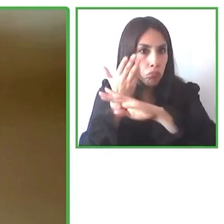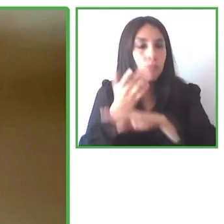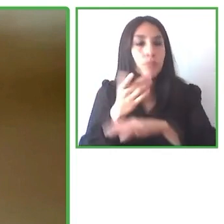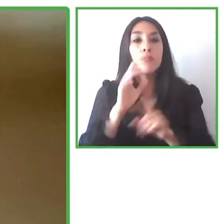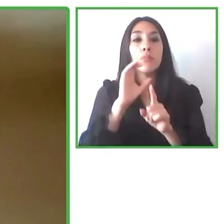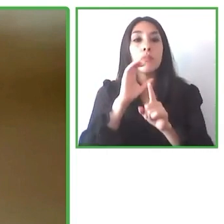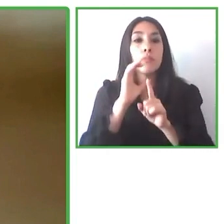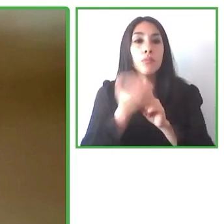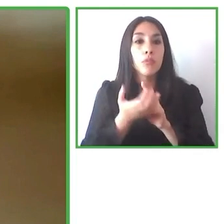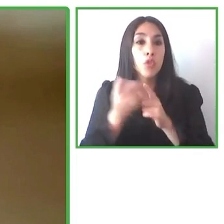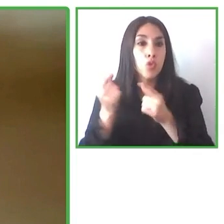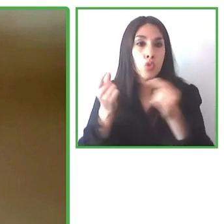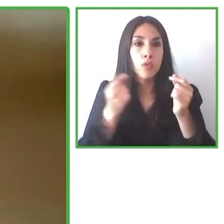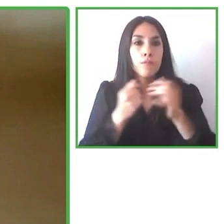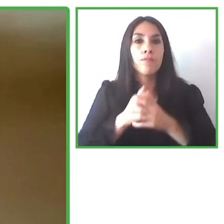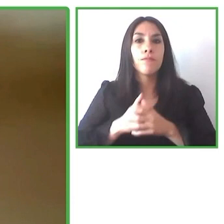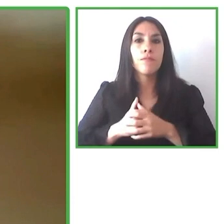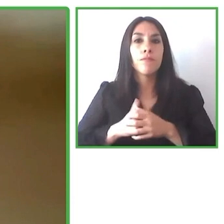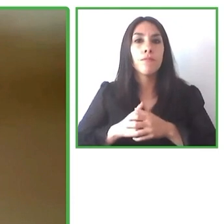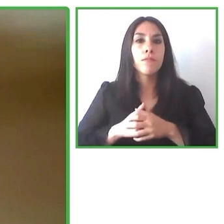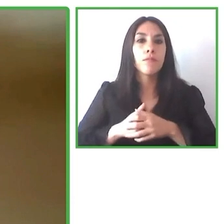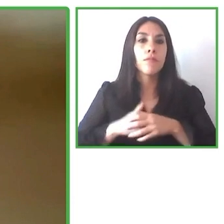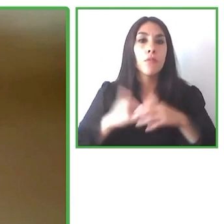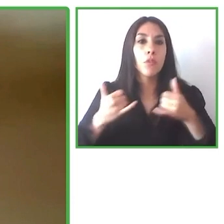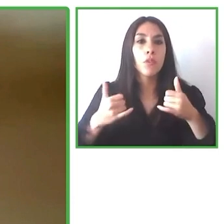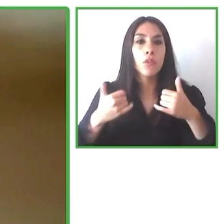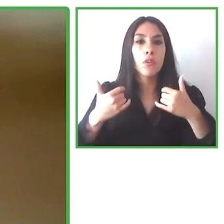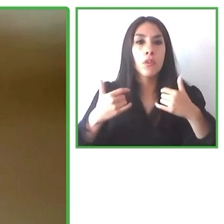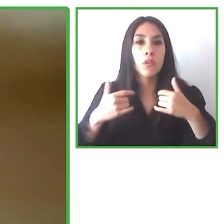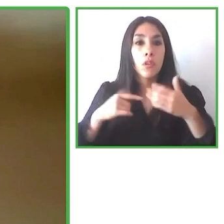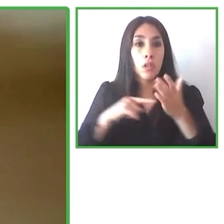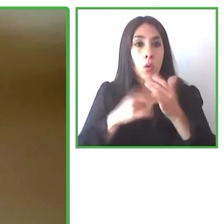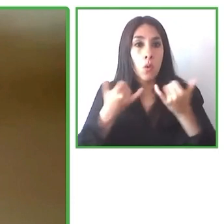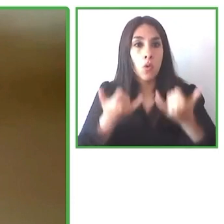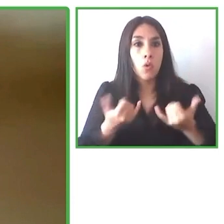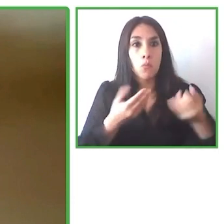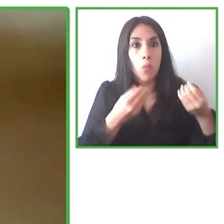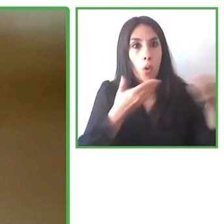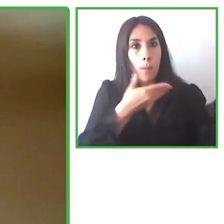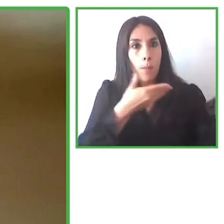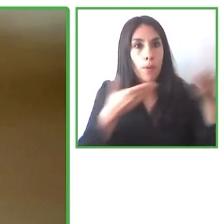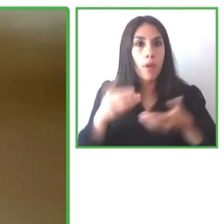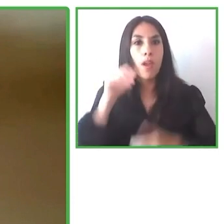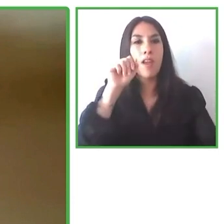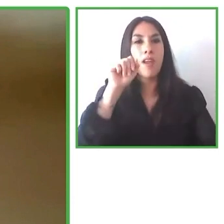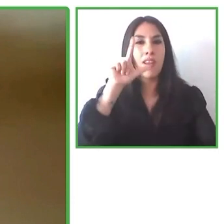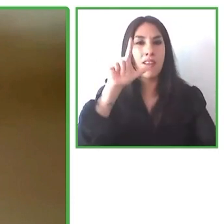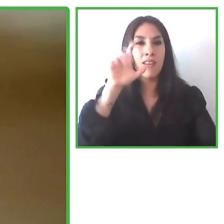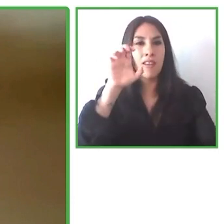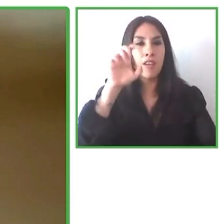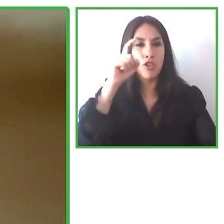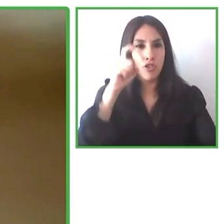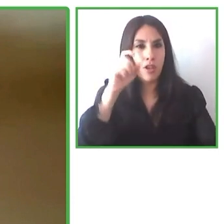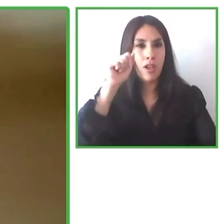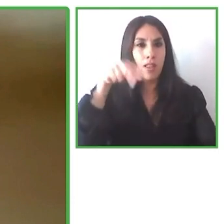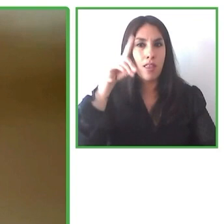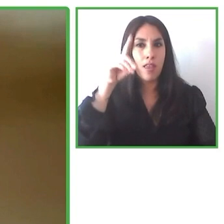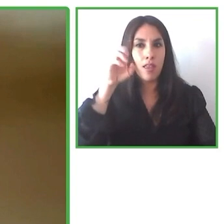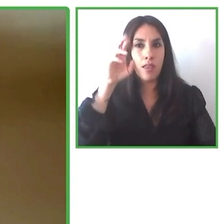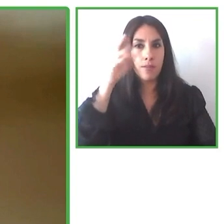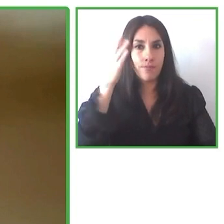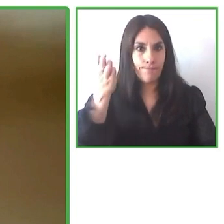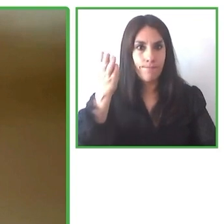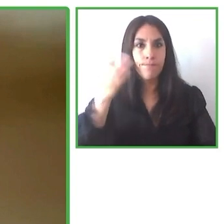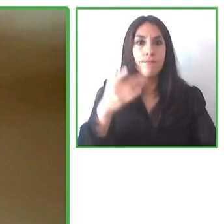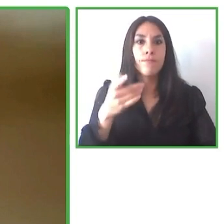para conseguirlo damos ahora la bienvenida a Alexander Jensen Alexander fundó Surbrider a los 18 años porque estaba